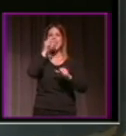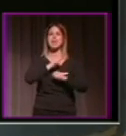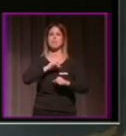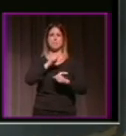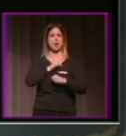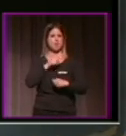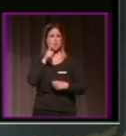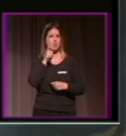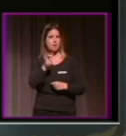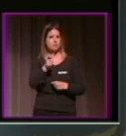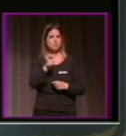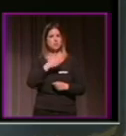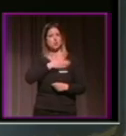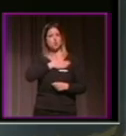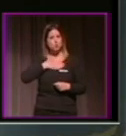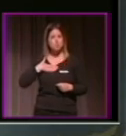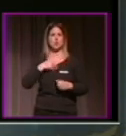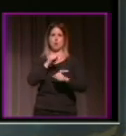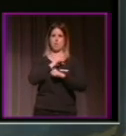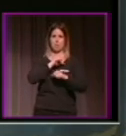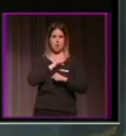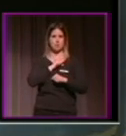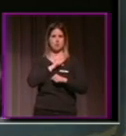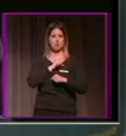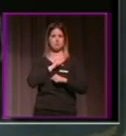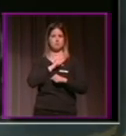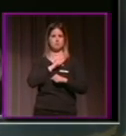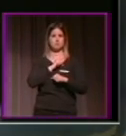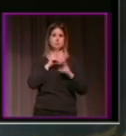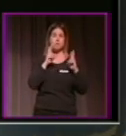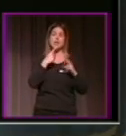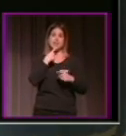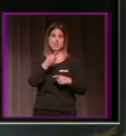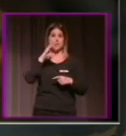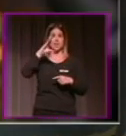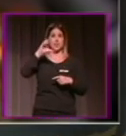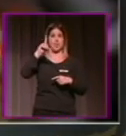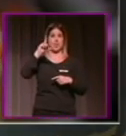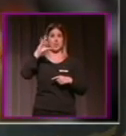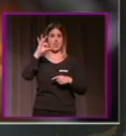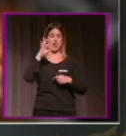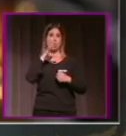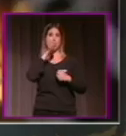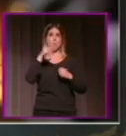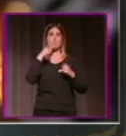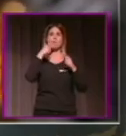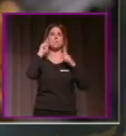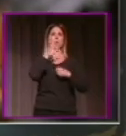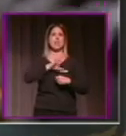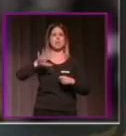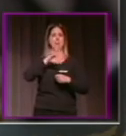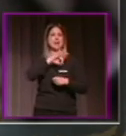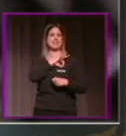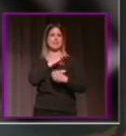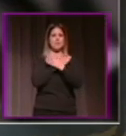que Federación tendrá su parte de culpa o no pero que también entran otros muchos factores en juego entran factores entran factores pues